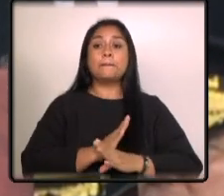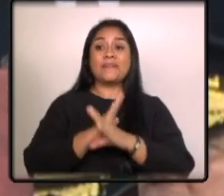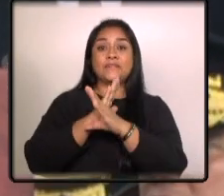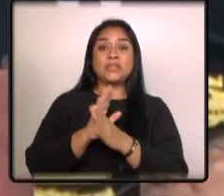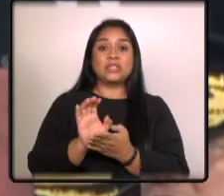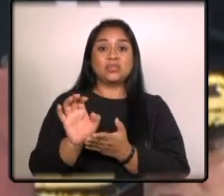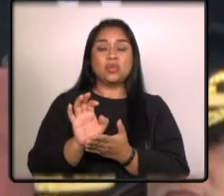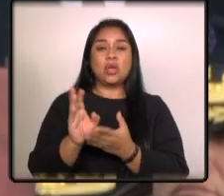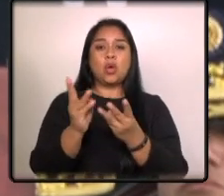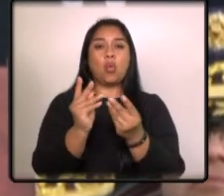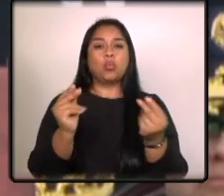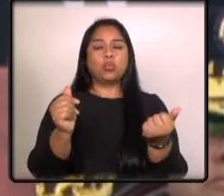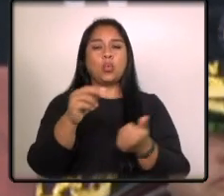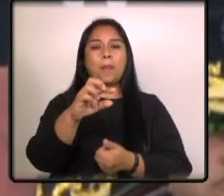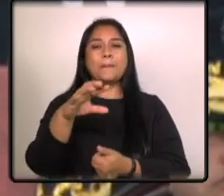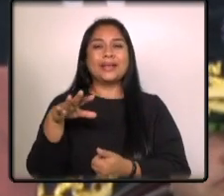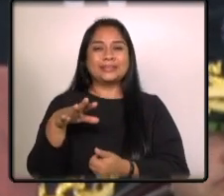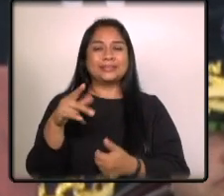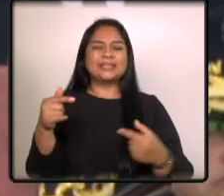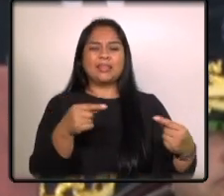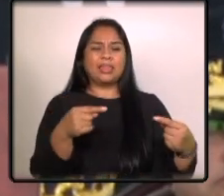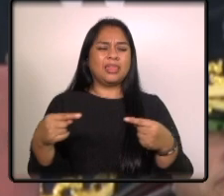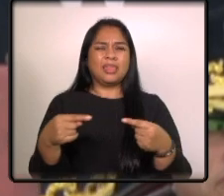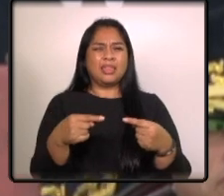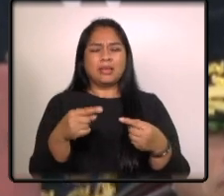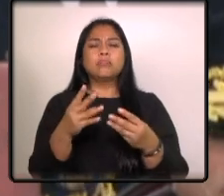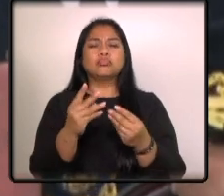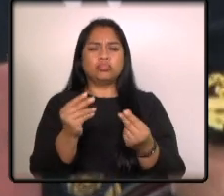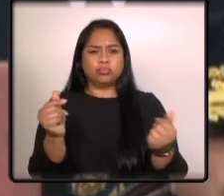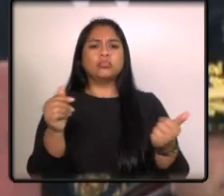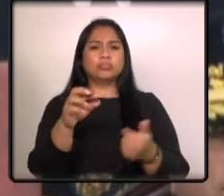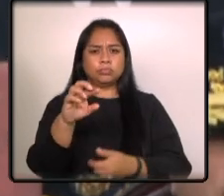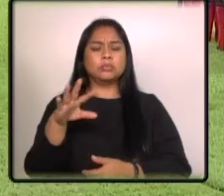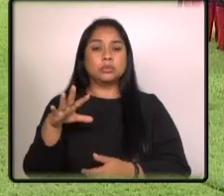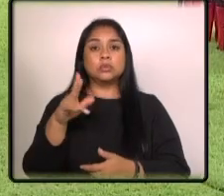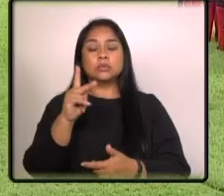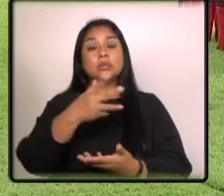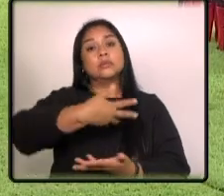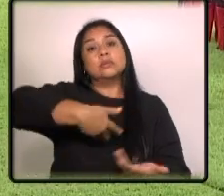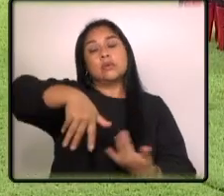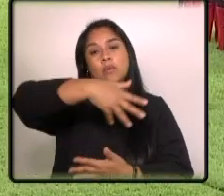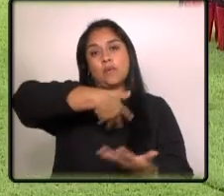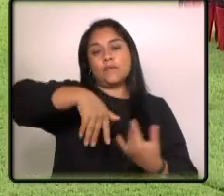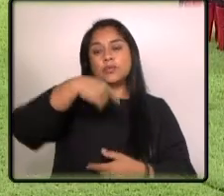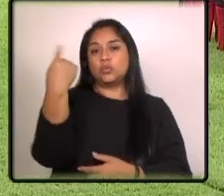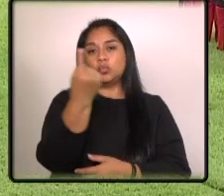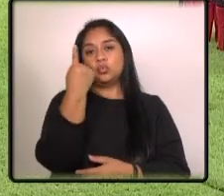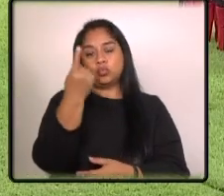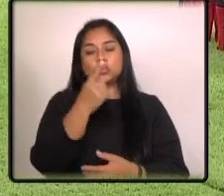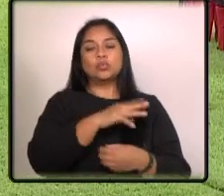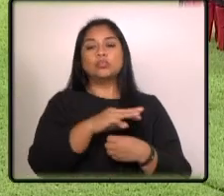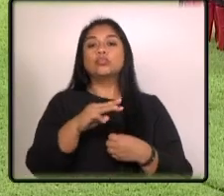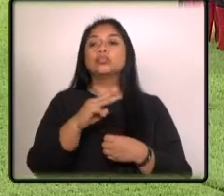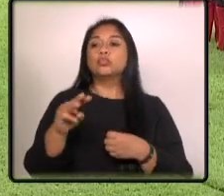resolución pacífica de conflictos y en la coexistencia entre todos los pueblos del mundo.